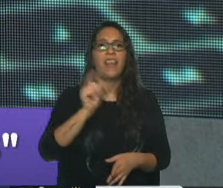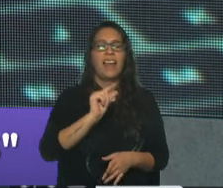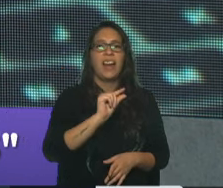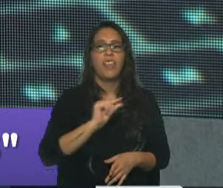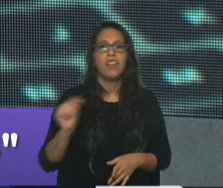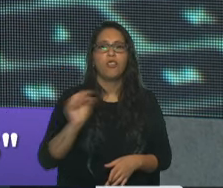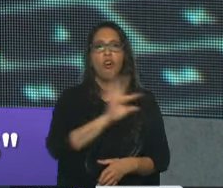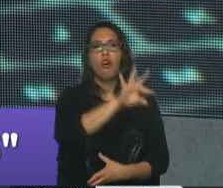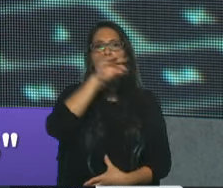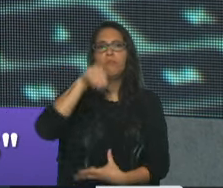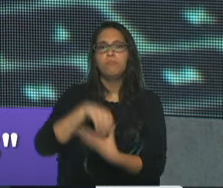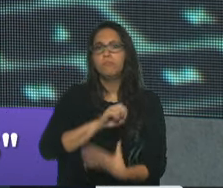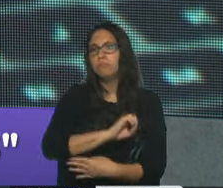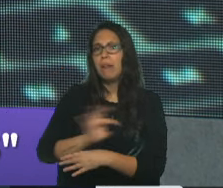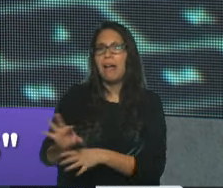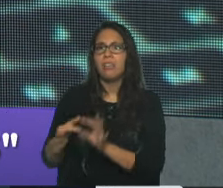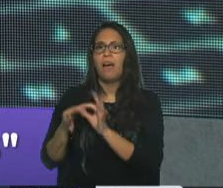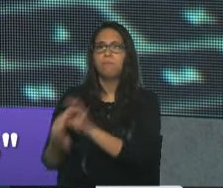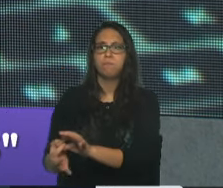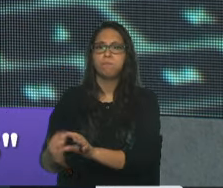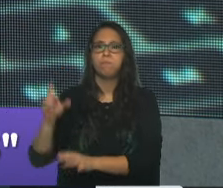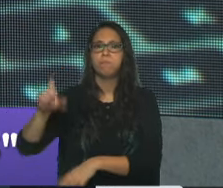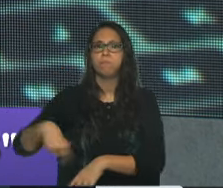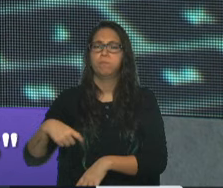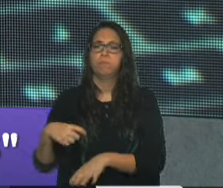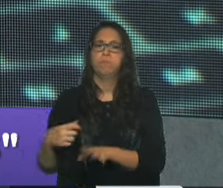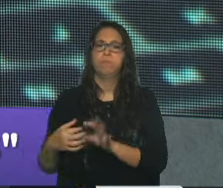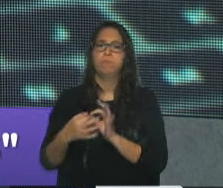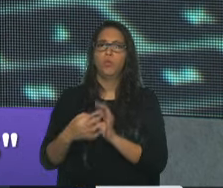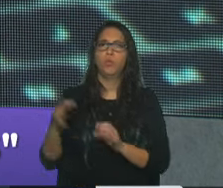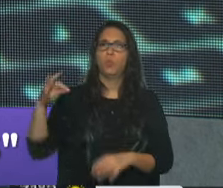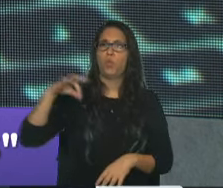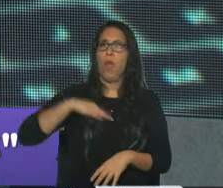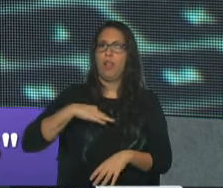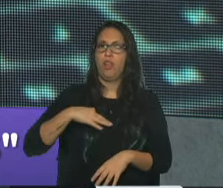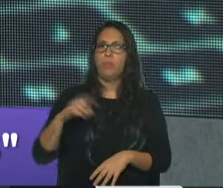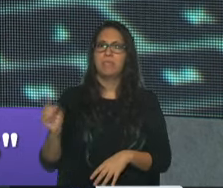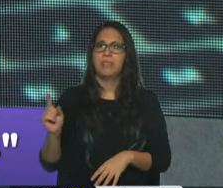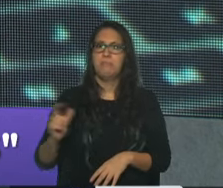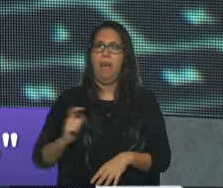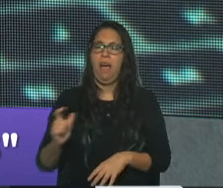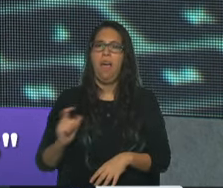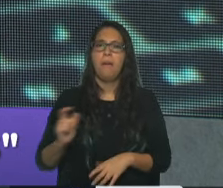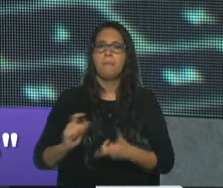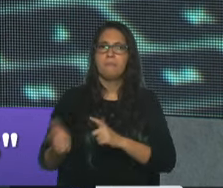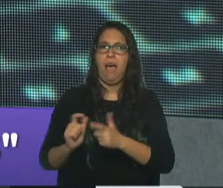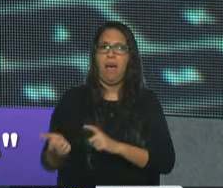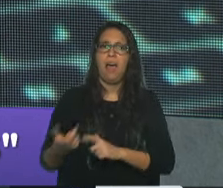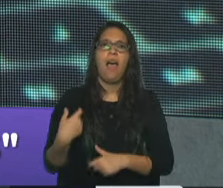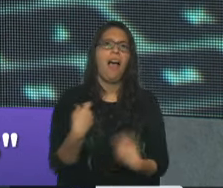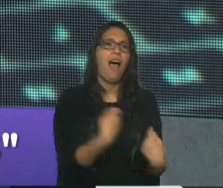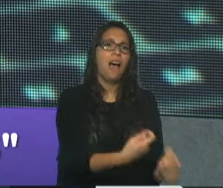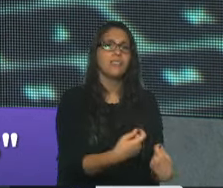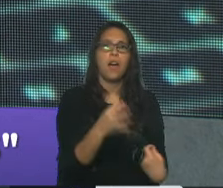que estuviera relacionada con tu cuenta sueldo. Exactamente, era para consumo o para